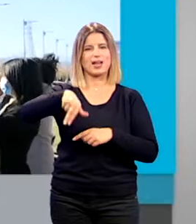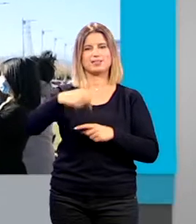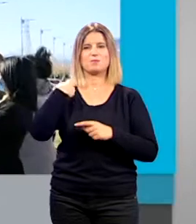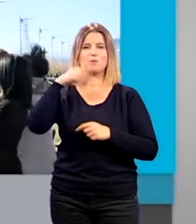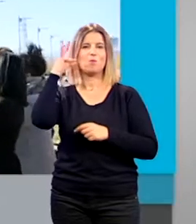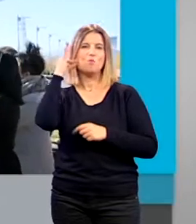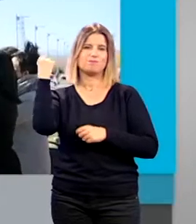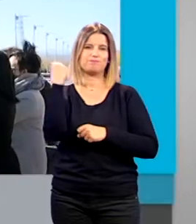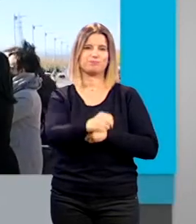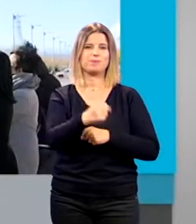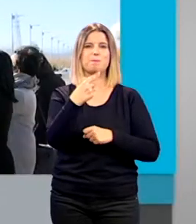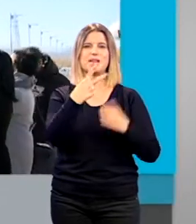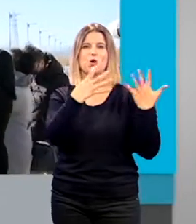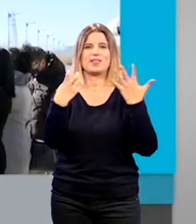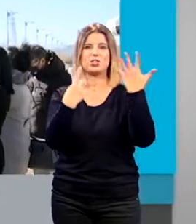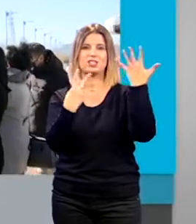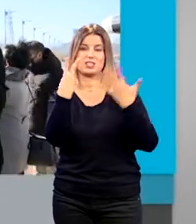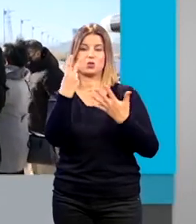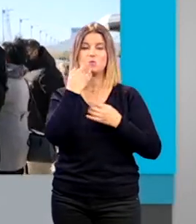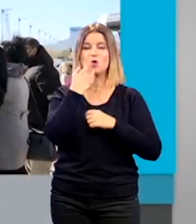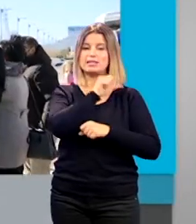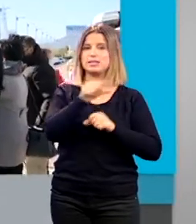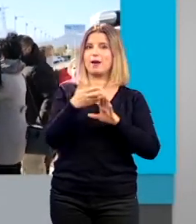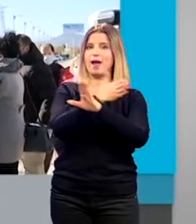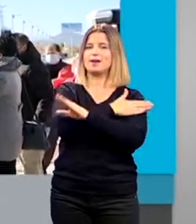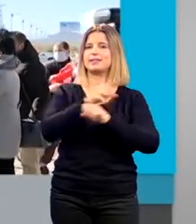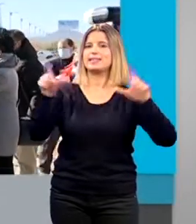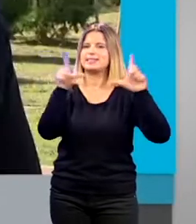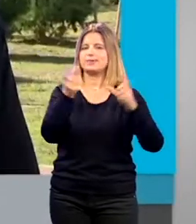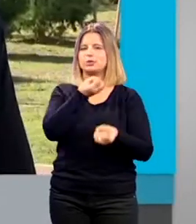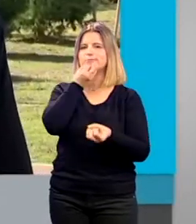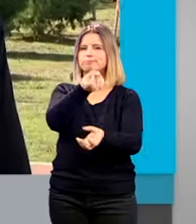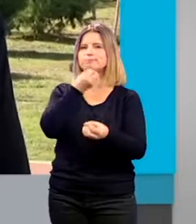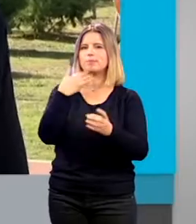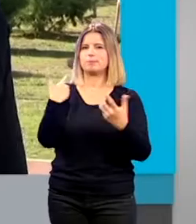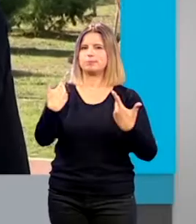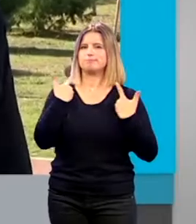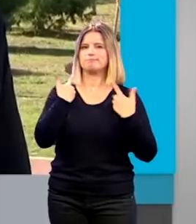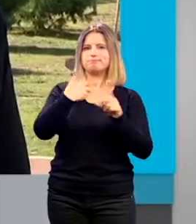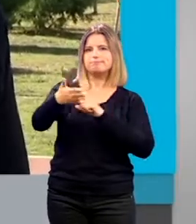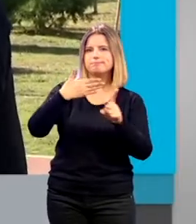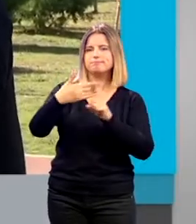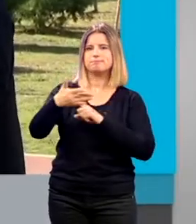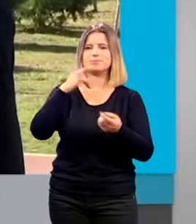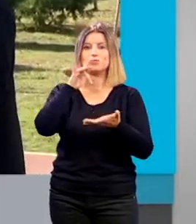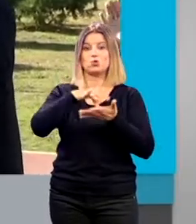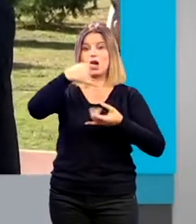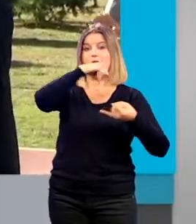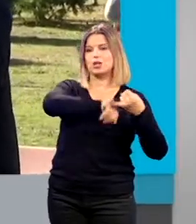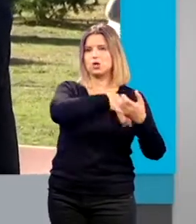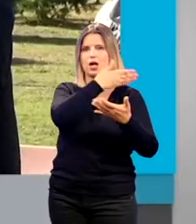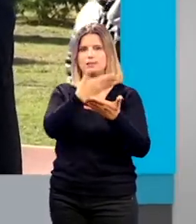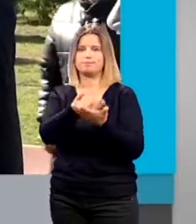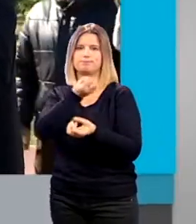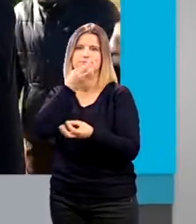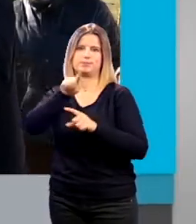semanas después de que relatase en un programa de televisión los malos tratos y vejaciones sufridas desde que se casó el lugar